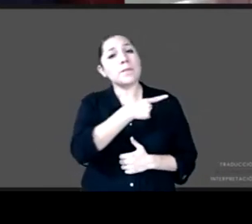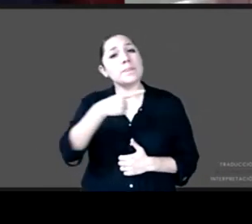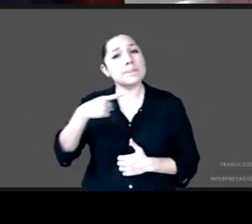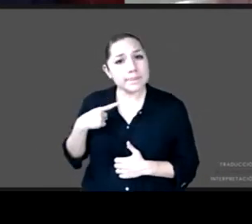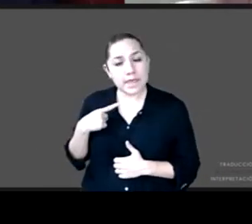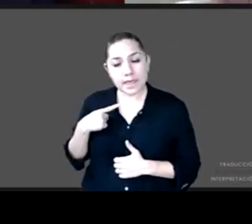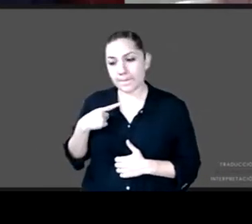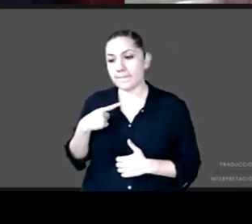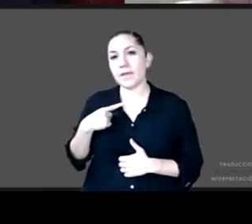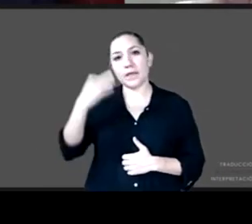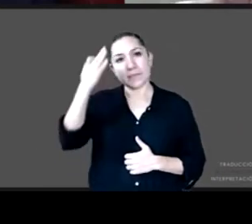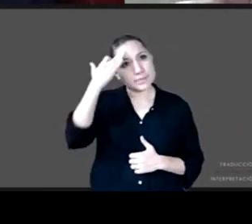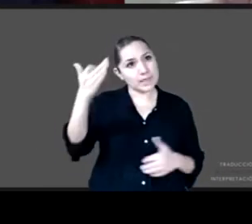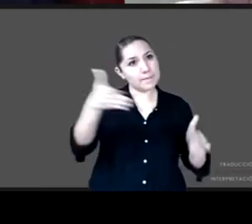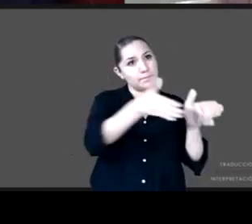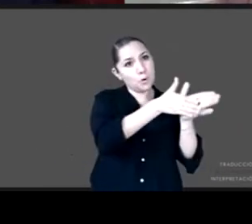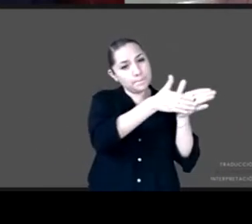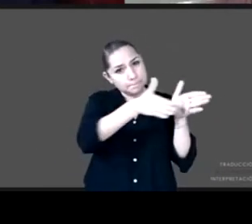social